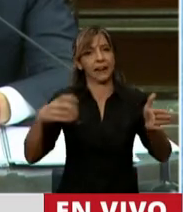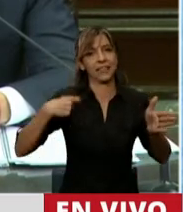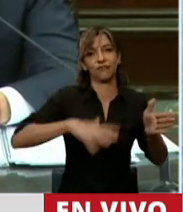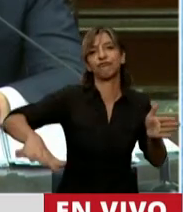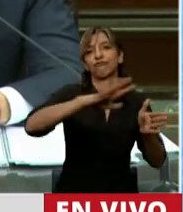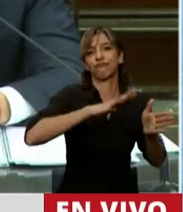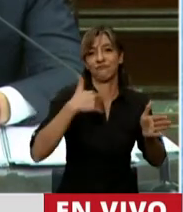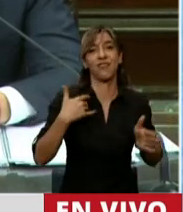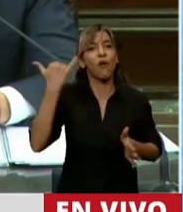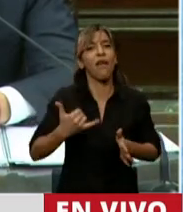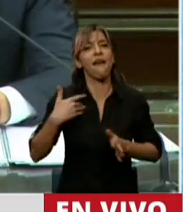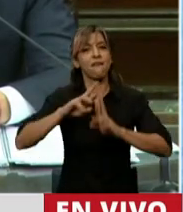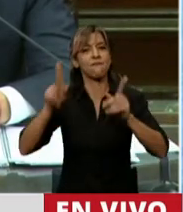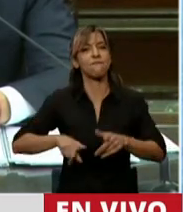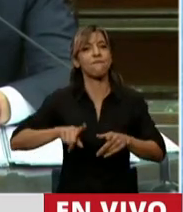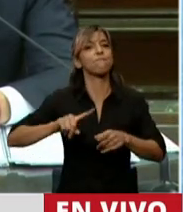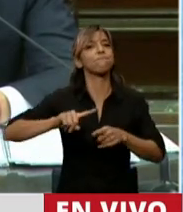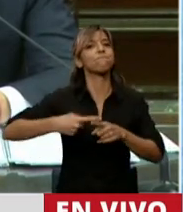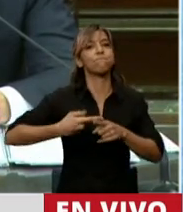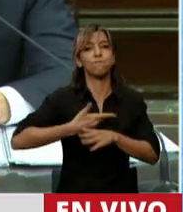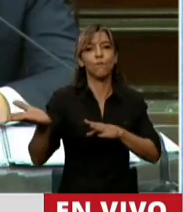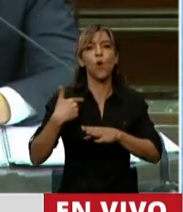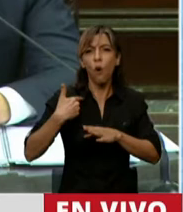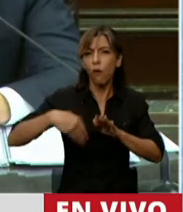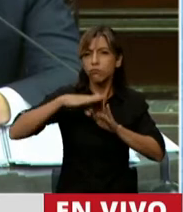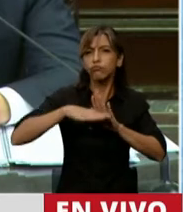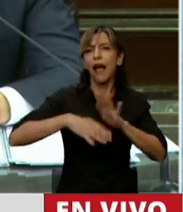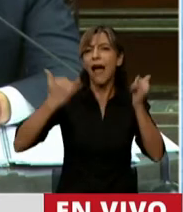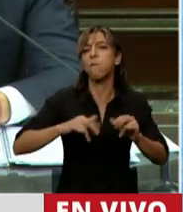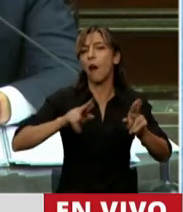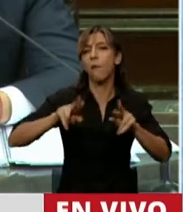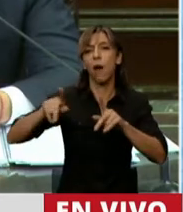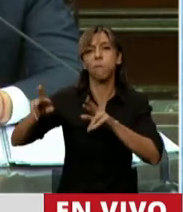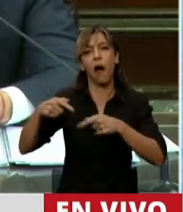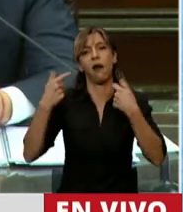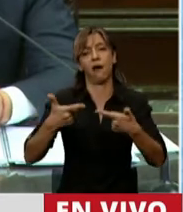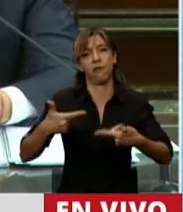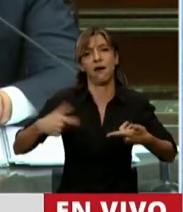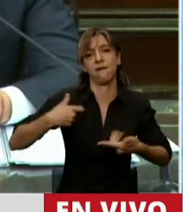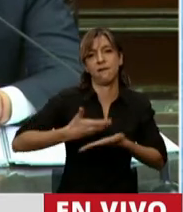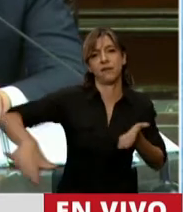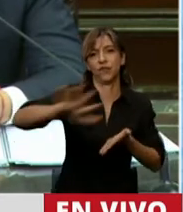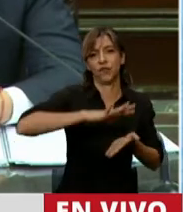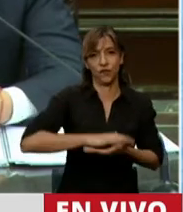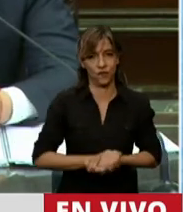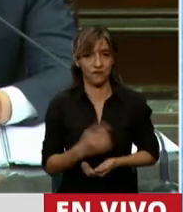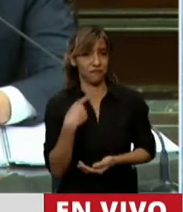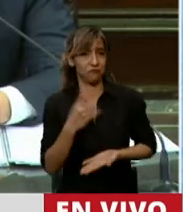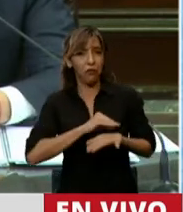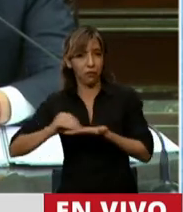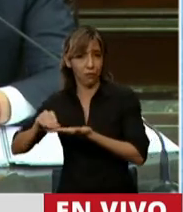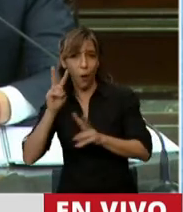públicas activas en todos los órdenes de la Administración Nacional. Y lo hemos visto, no solamente los diputados,